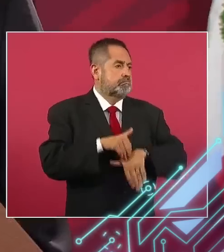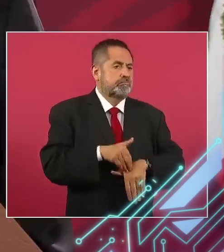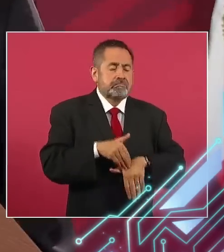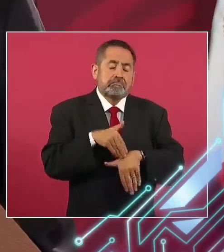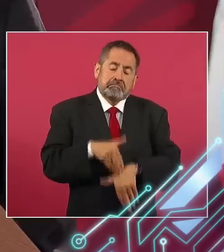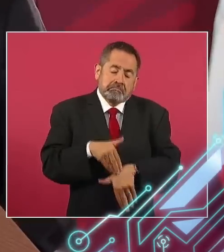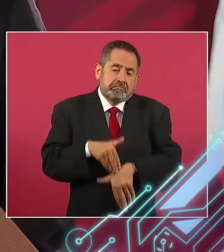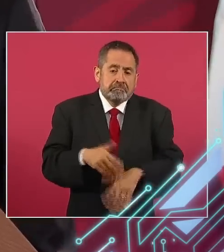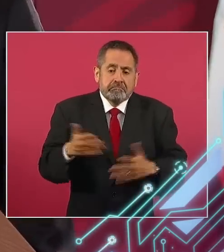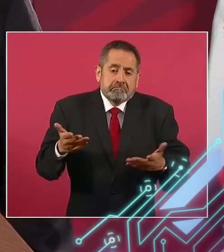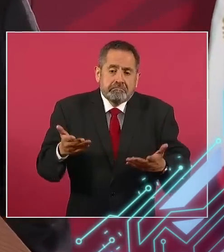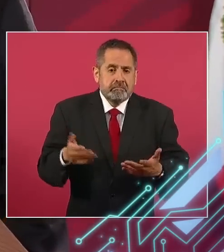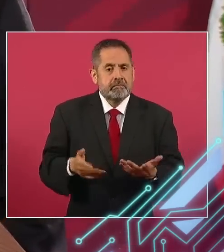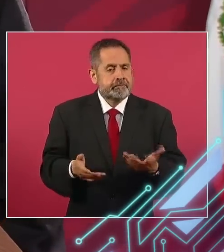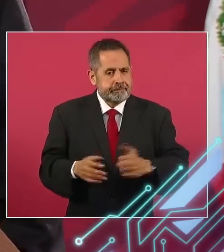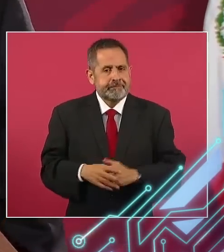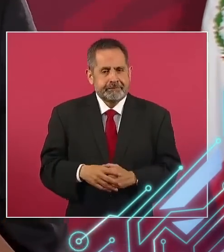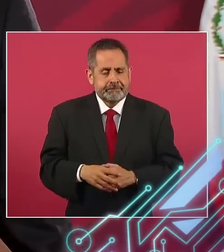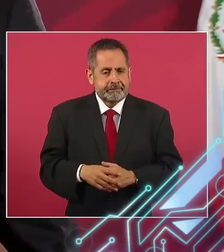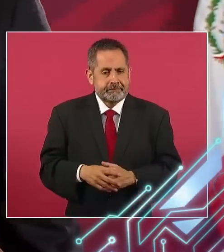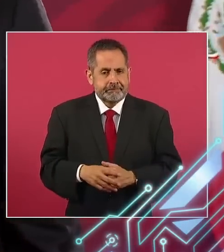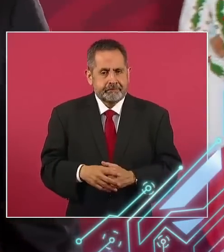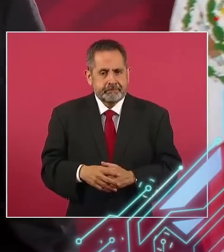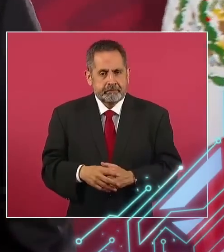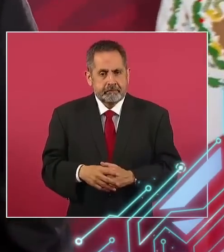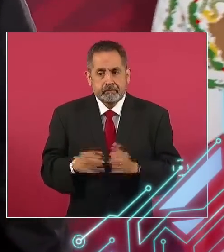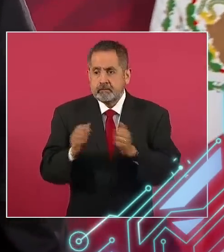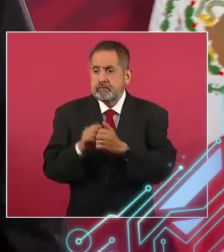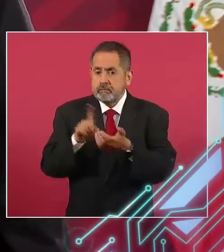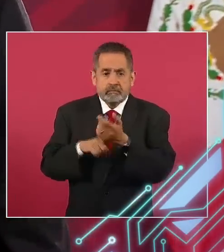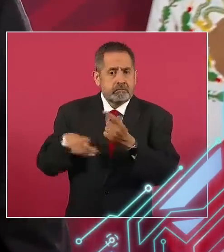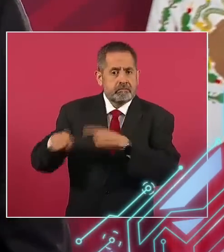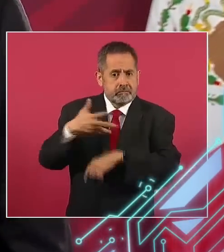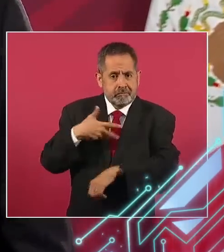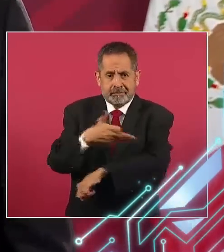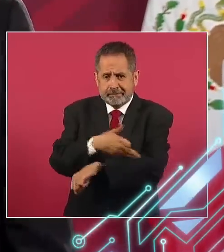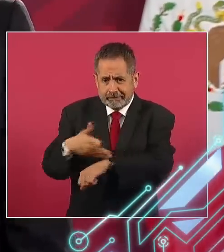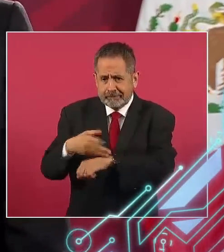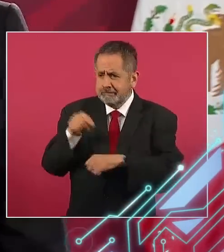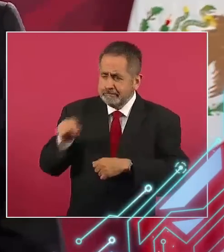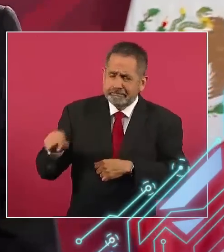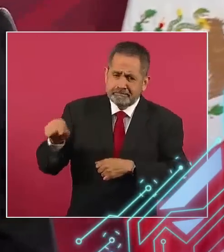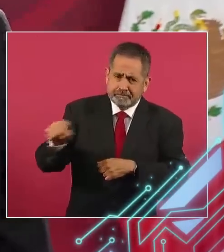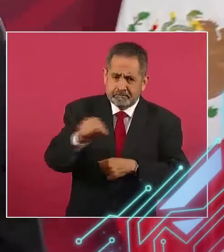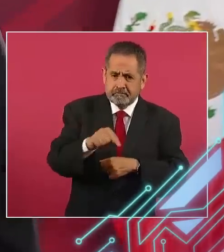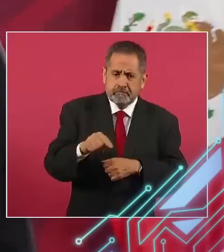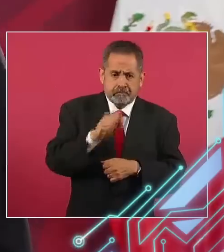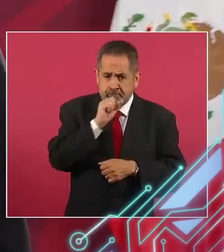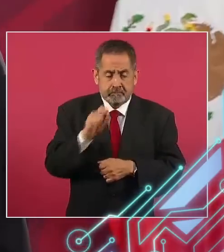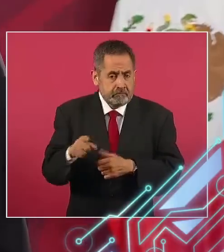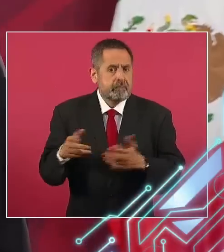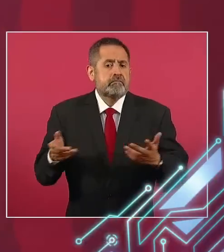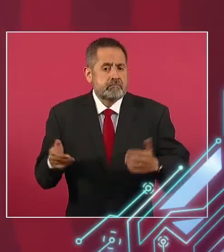Entonces, con familia que también